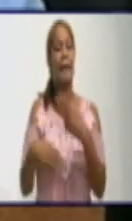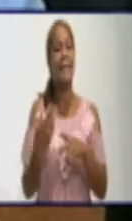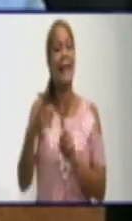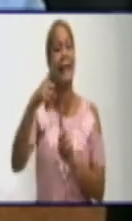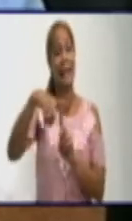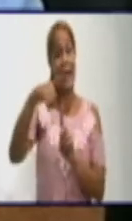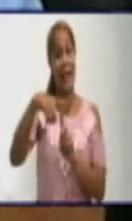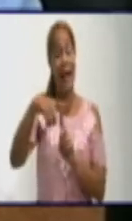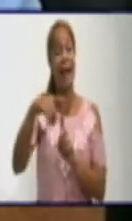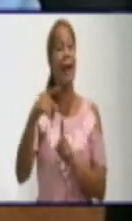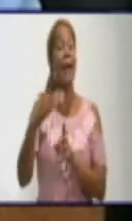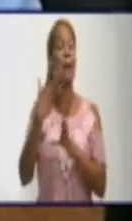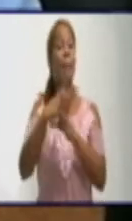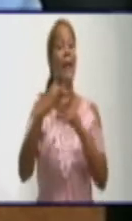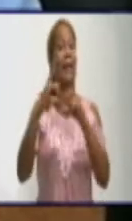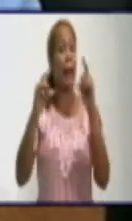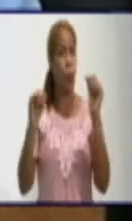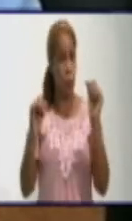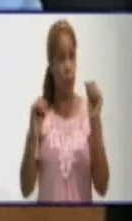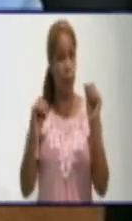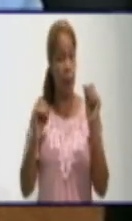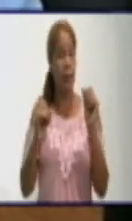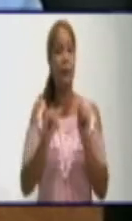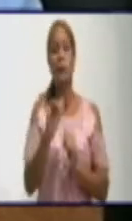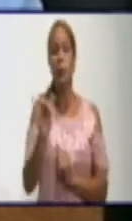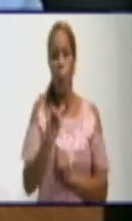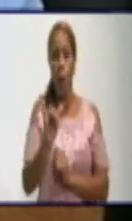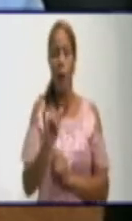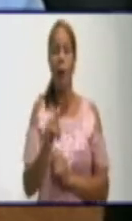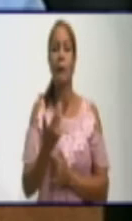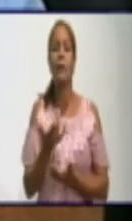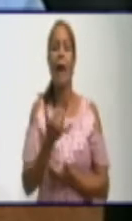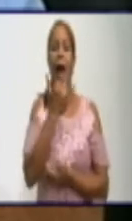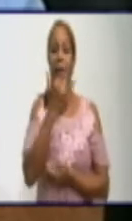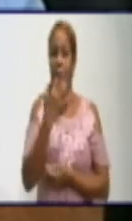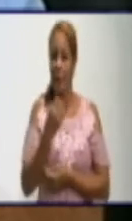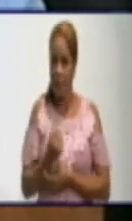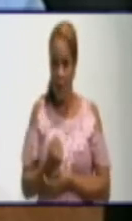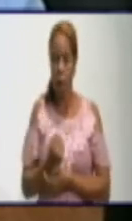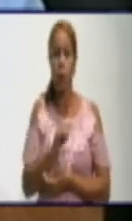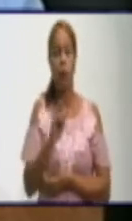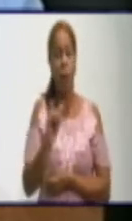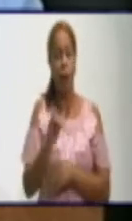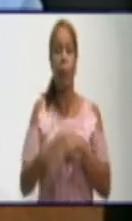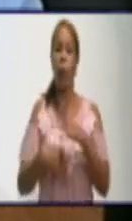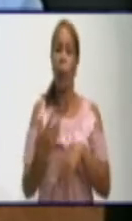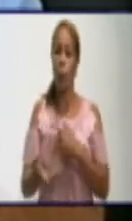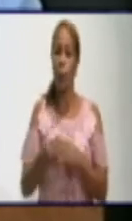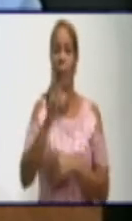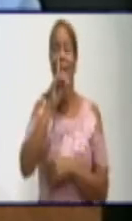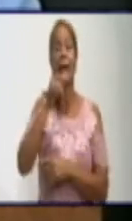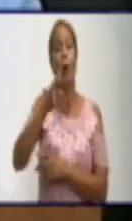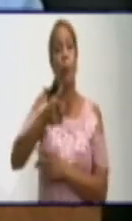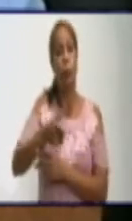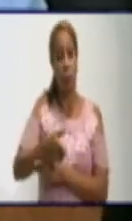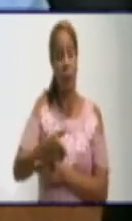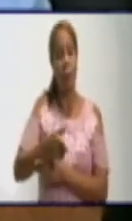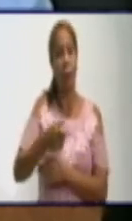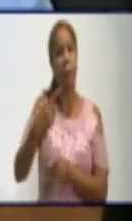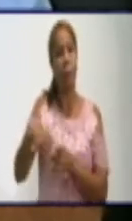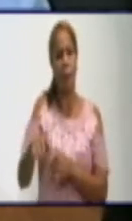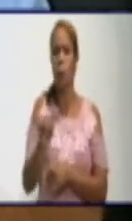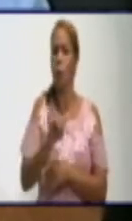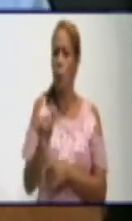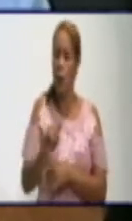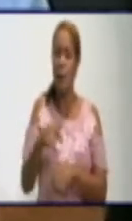en Medialuna. En Medialuna, el cual se ha visto afectado también por la disponibilidad de combustible. No obstante eso, se